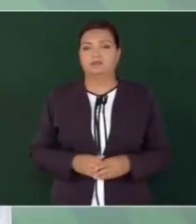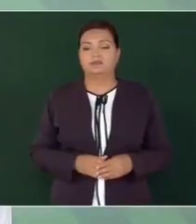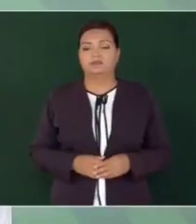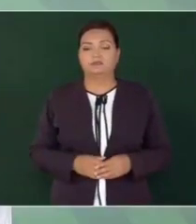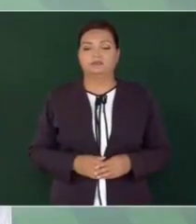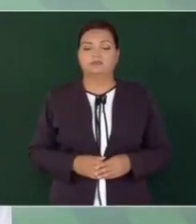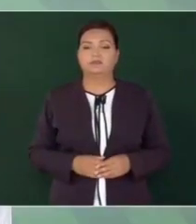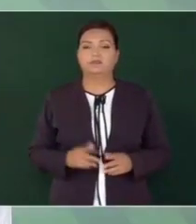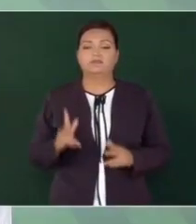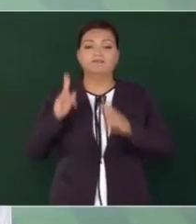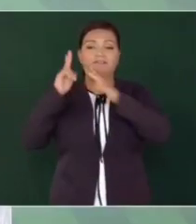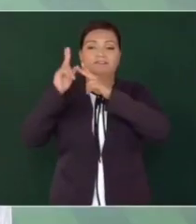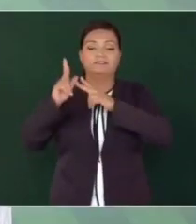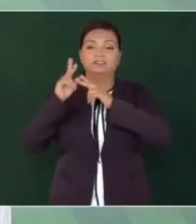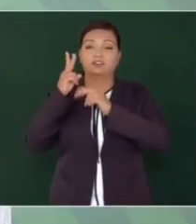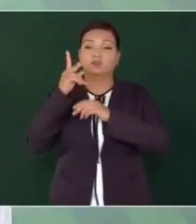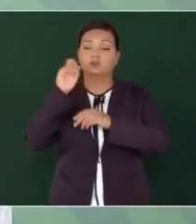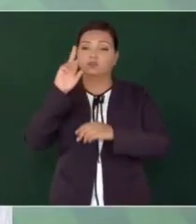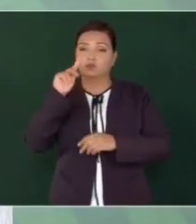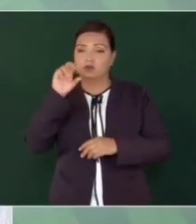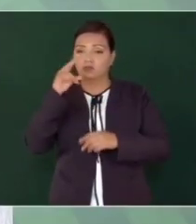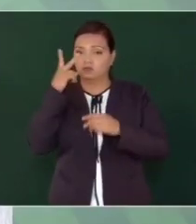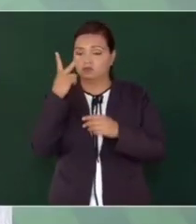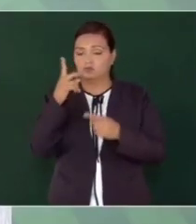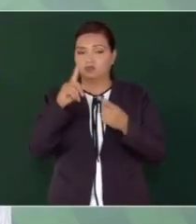Es el ferrocarril, son los dos puertos.